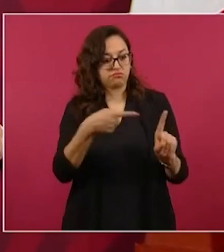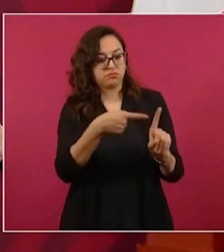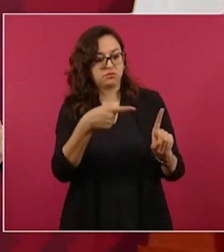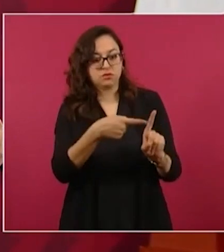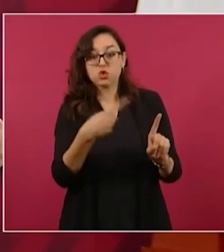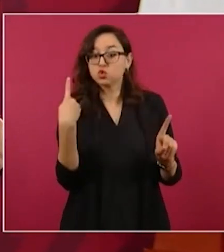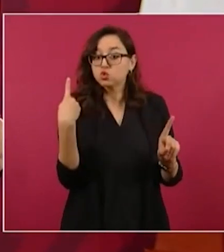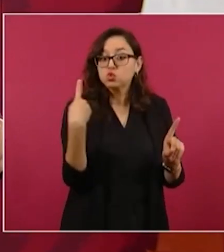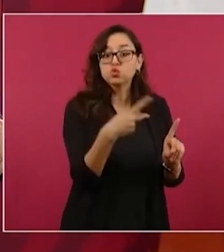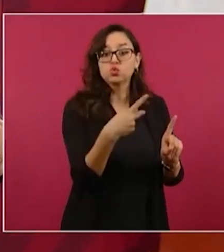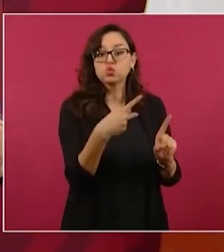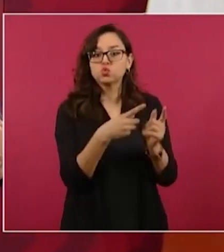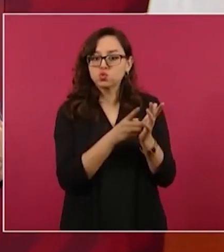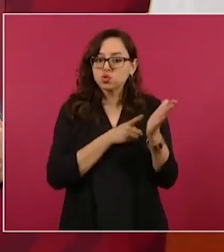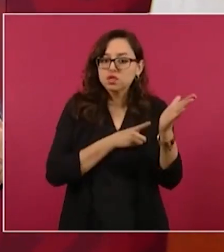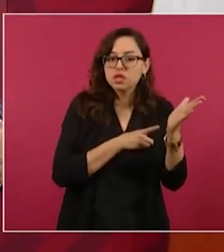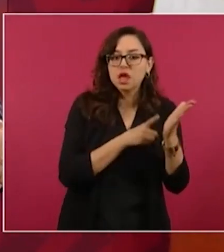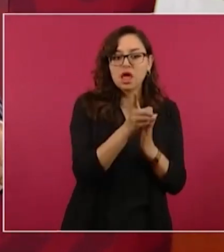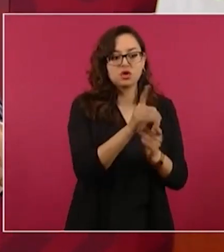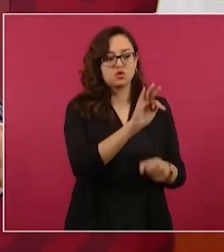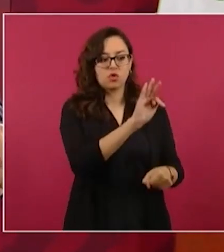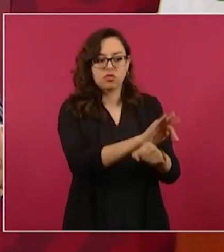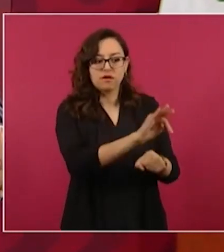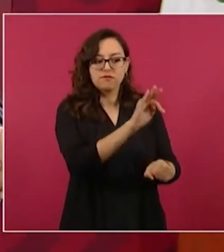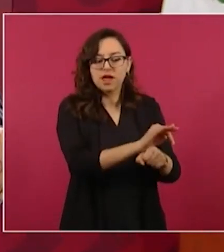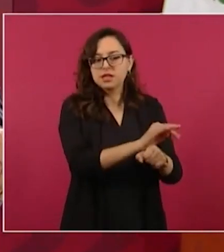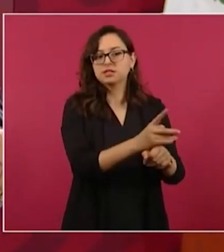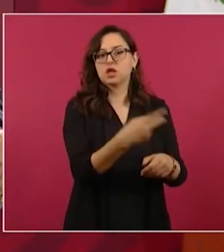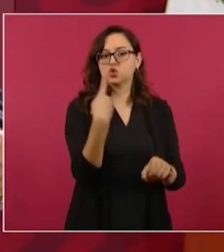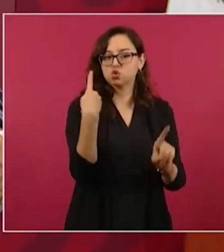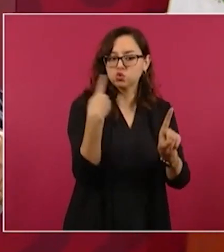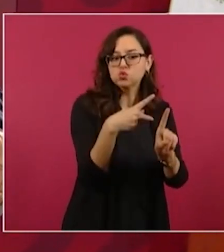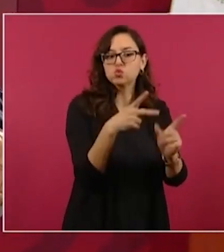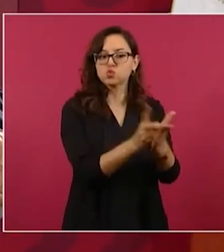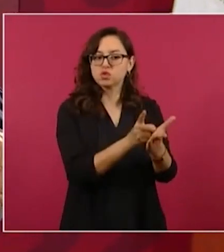a la defensa